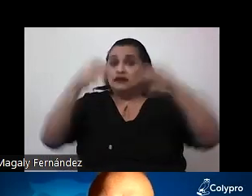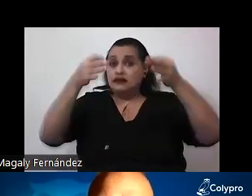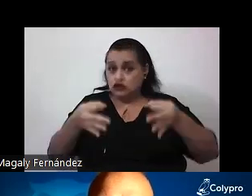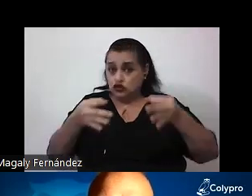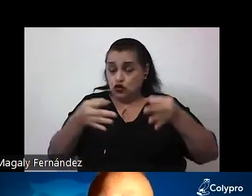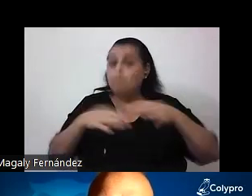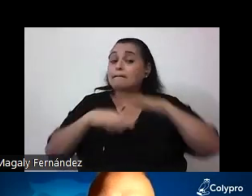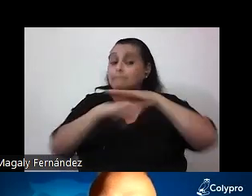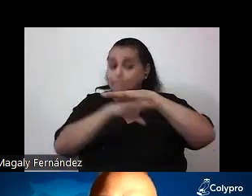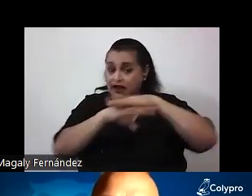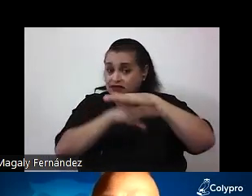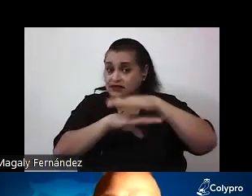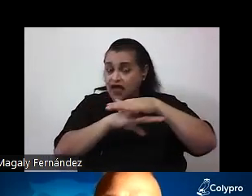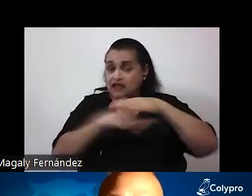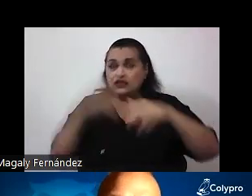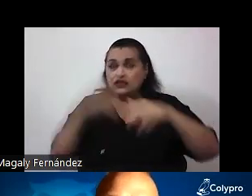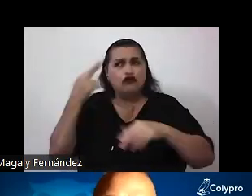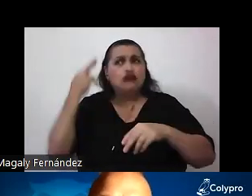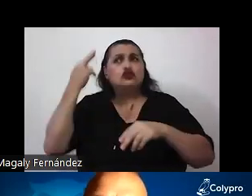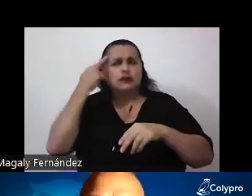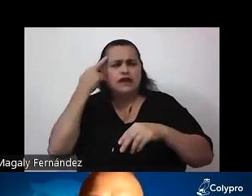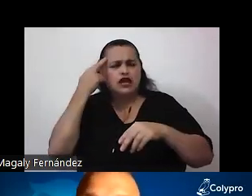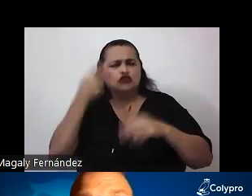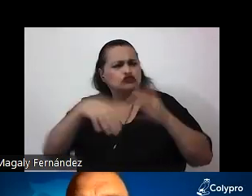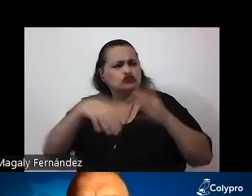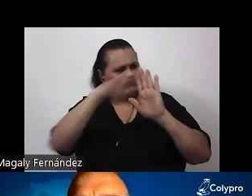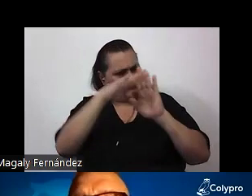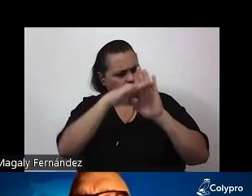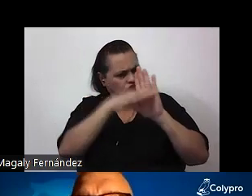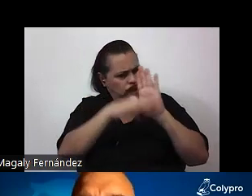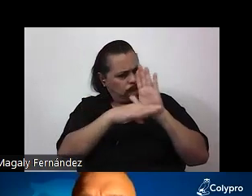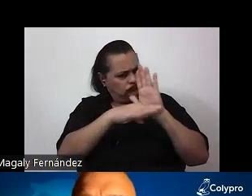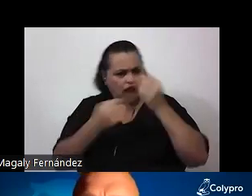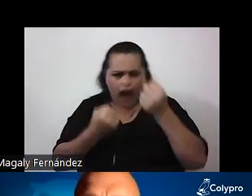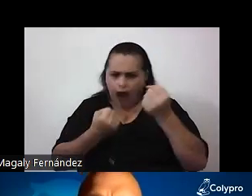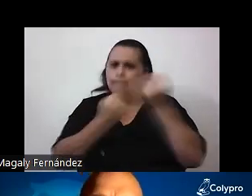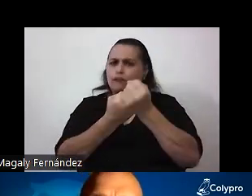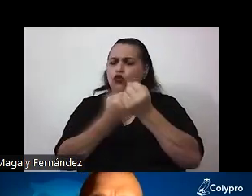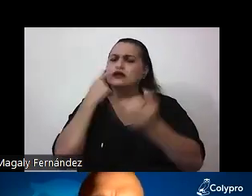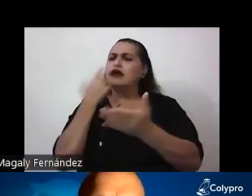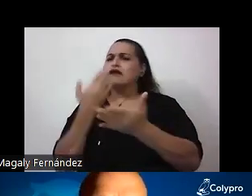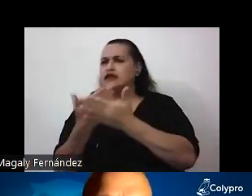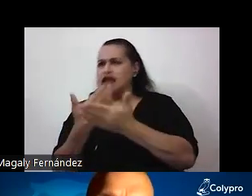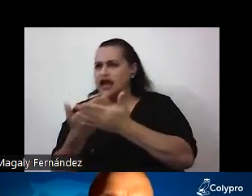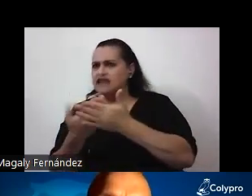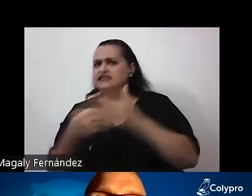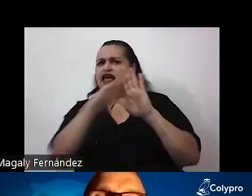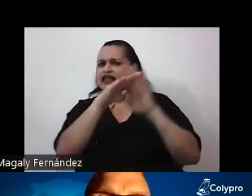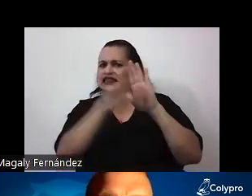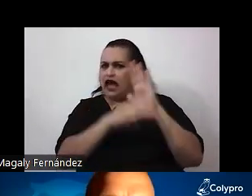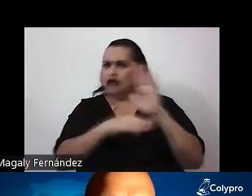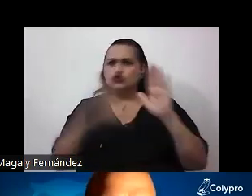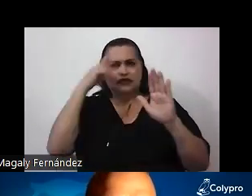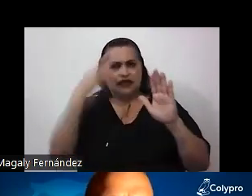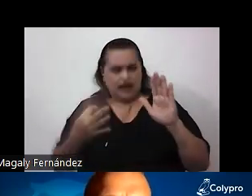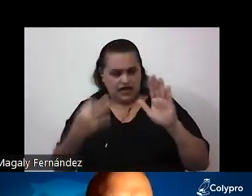en razonamientos rigurosos apoyados en la evidencia, en los datos creíbles, en las teorías